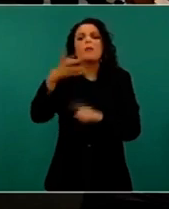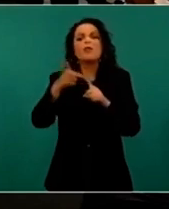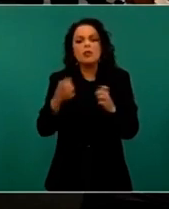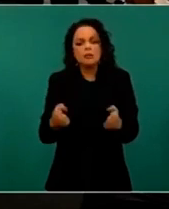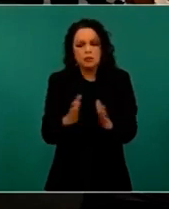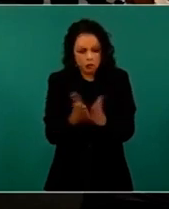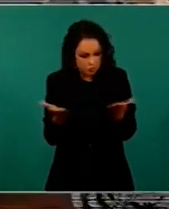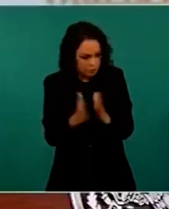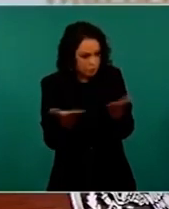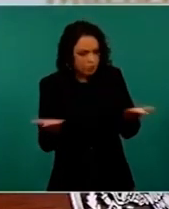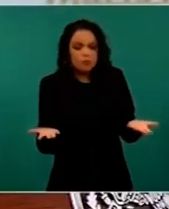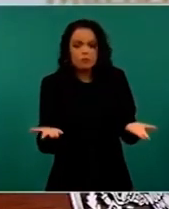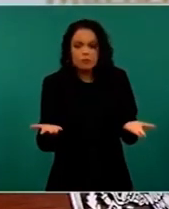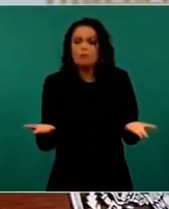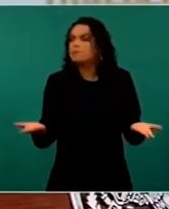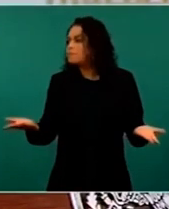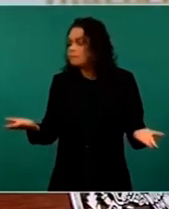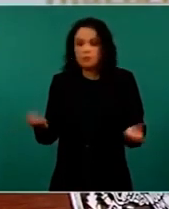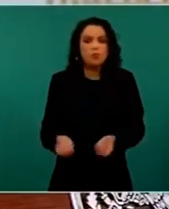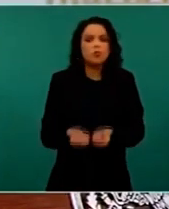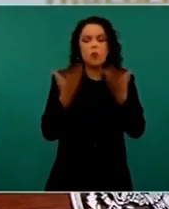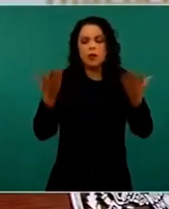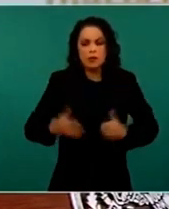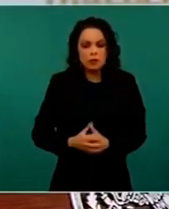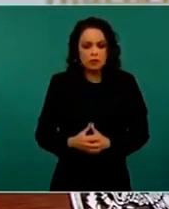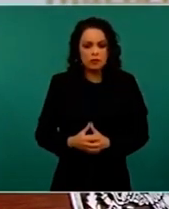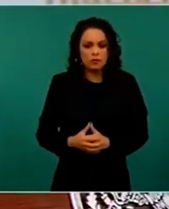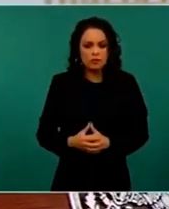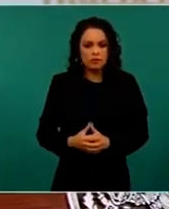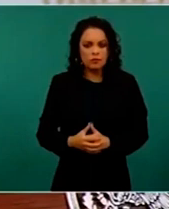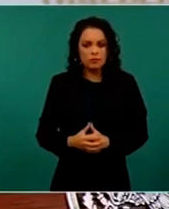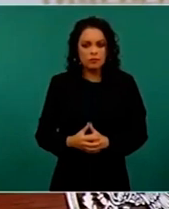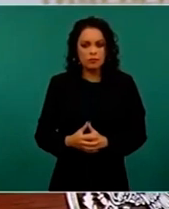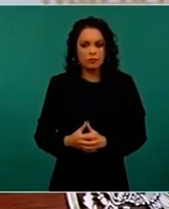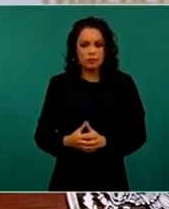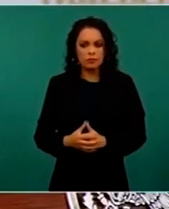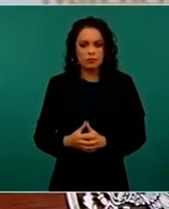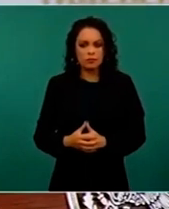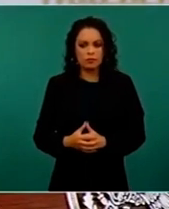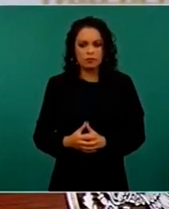A ver, ¿cuántos tratados,